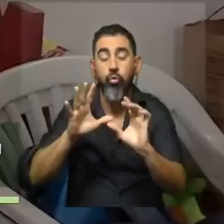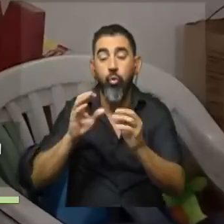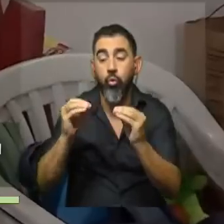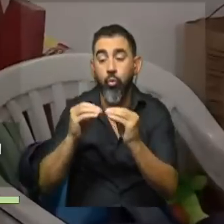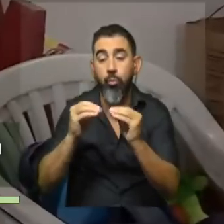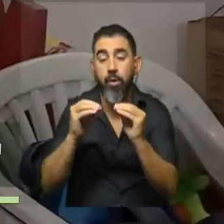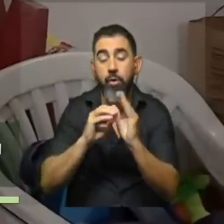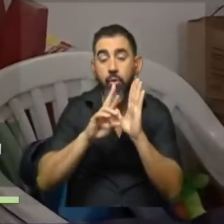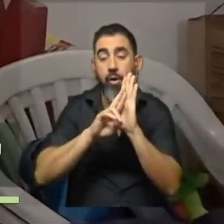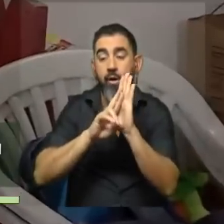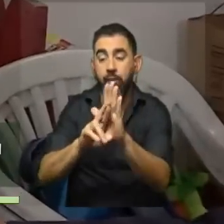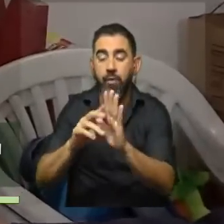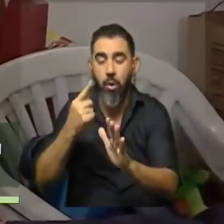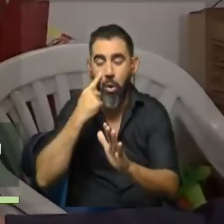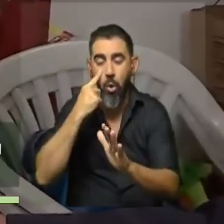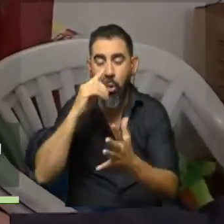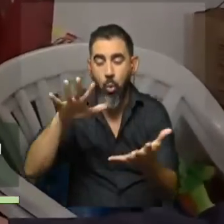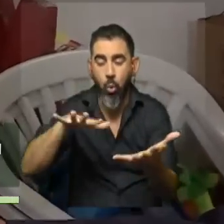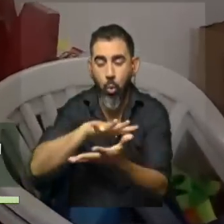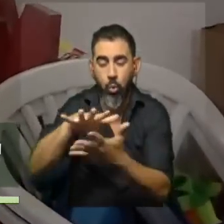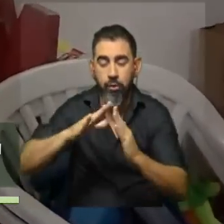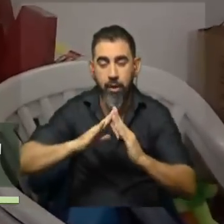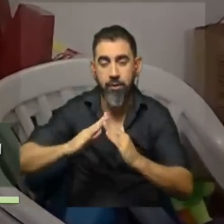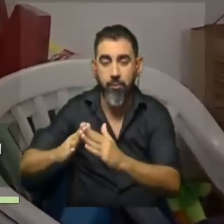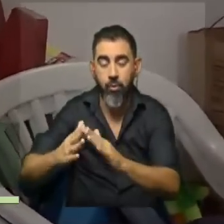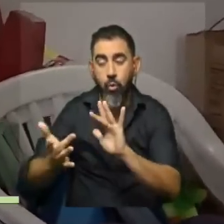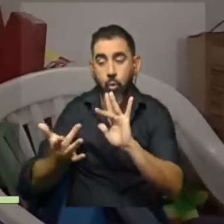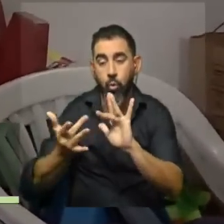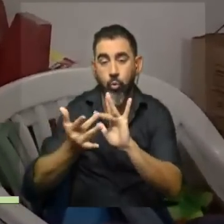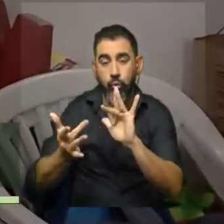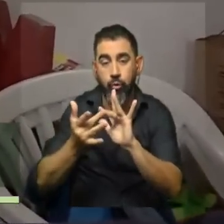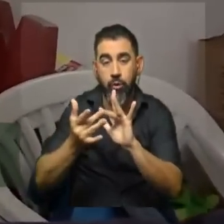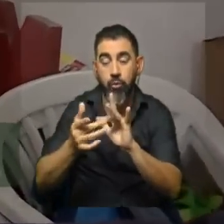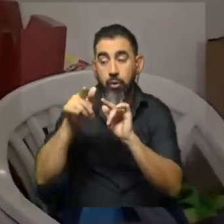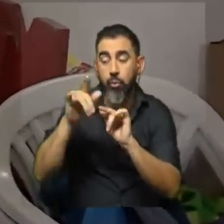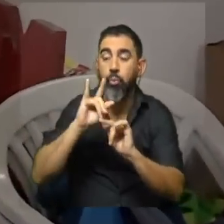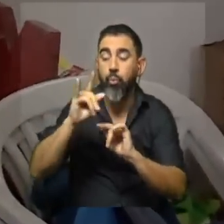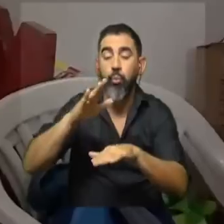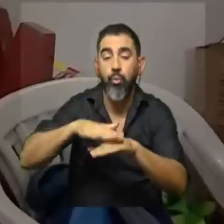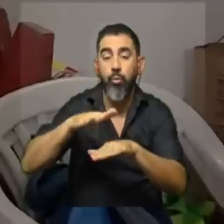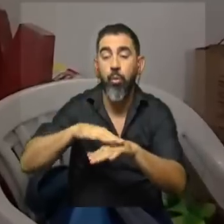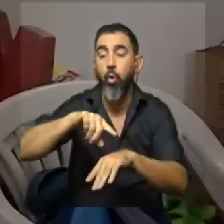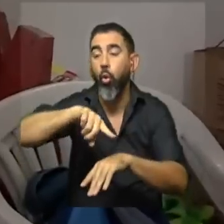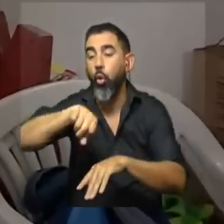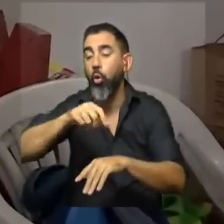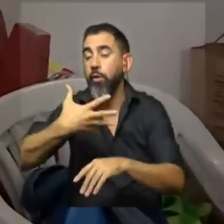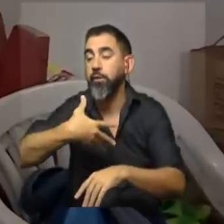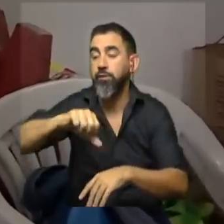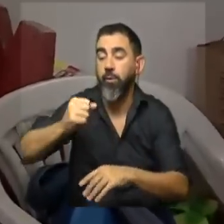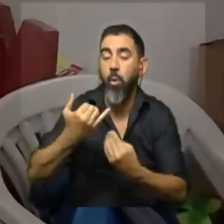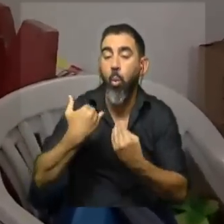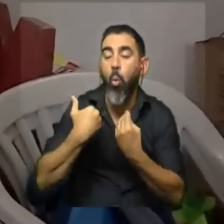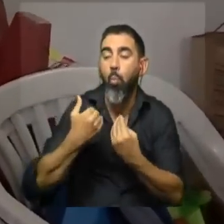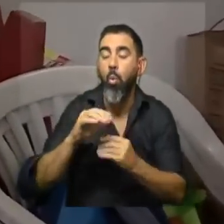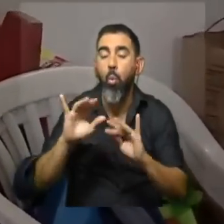compañeros que ya están trabajando de la red de asentamientos, nosotros nos comunicamos con ellos y son ellos los que nos van a decir a dónde y cómo hacer